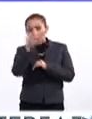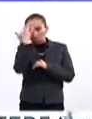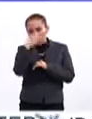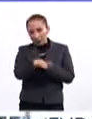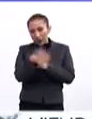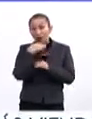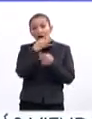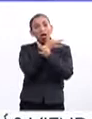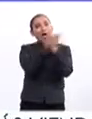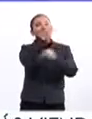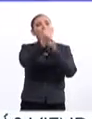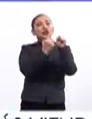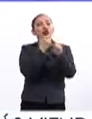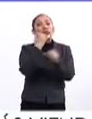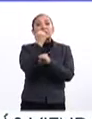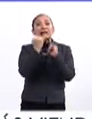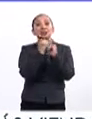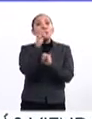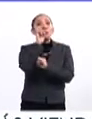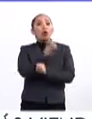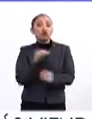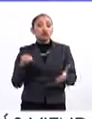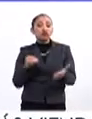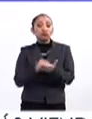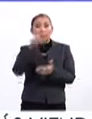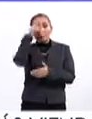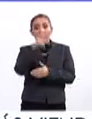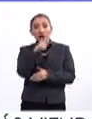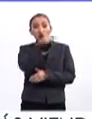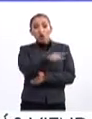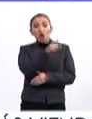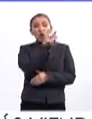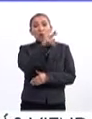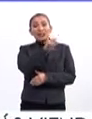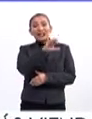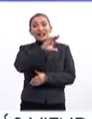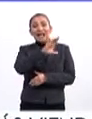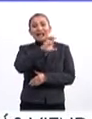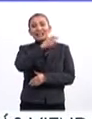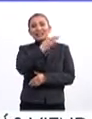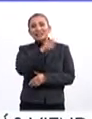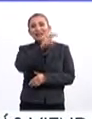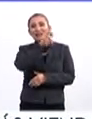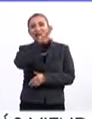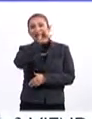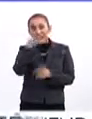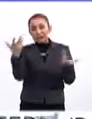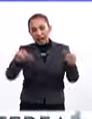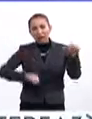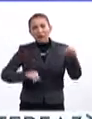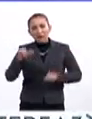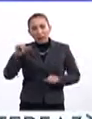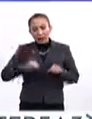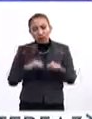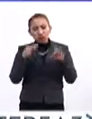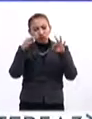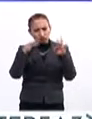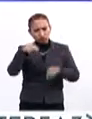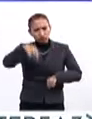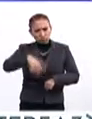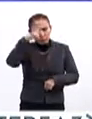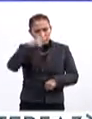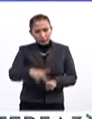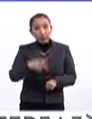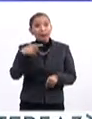sabrán, pues se declara el Año Internacional de la Mujer. México, a través de Luis Echeverría, también hace una serie de actividades donde lo oficializa aquí en